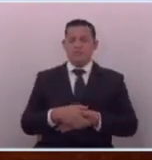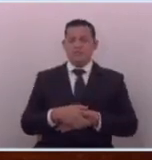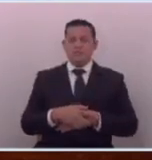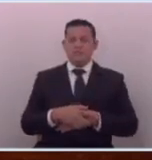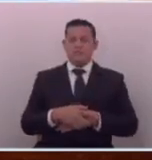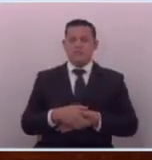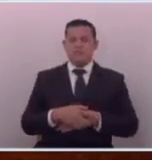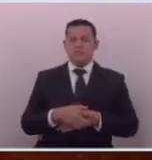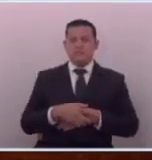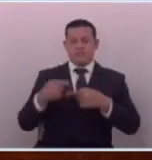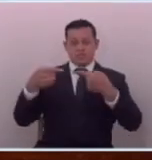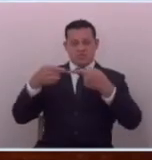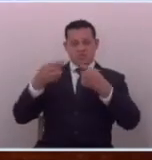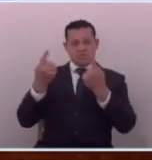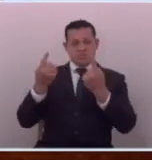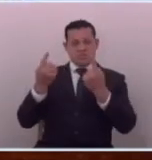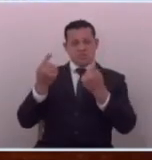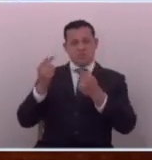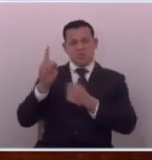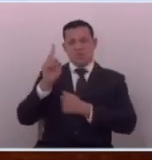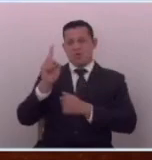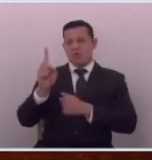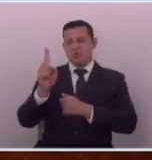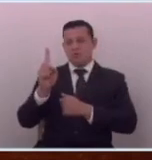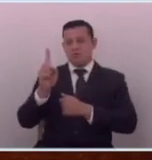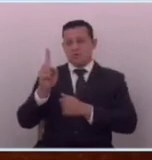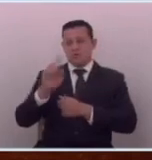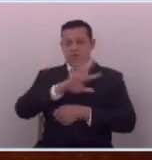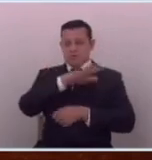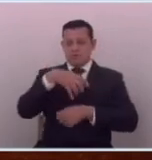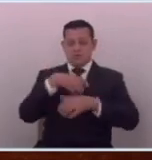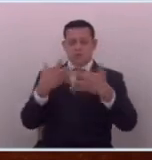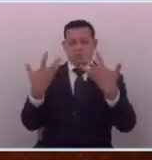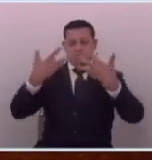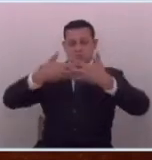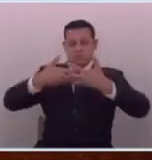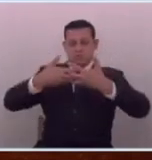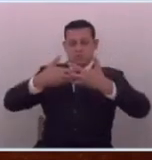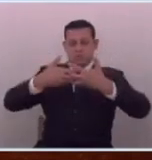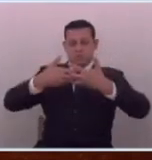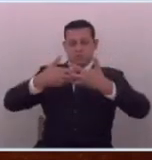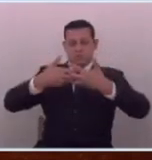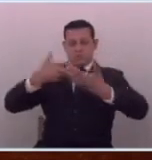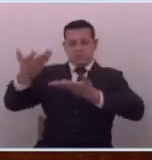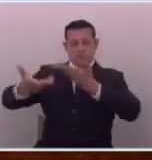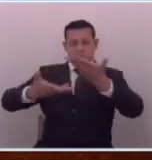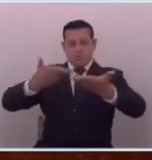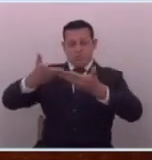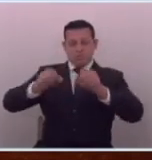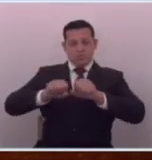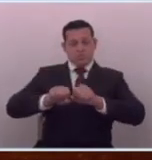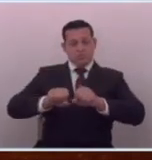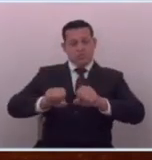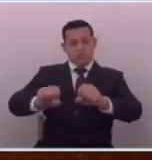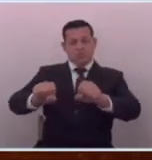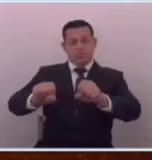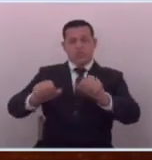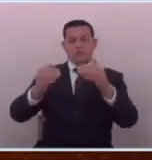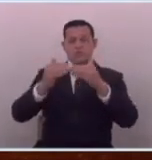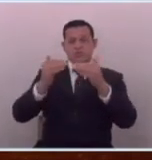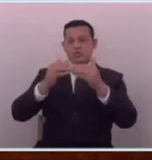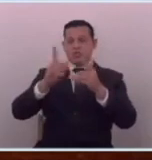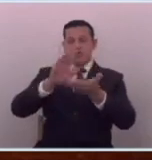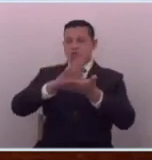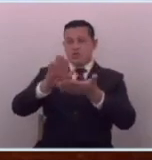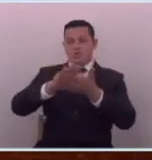o contrario a un empresario de grandes cadenas de supermercados que por cierto no